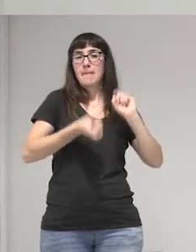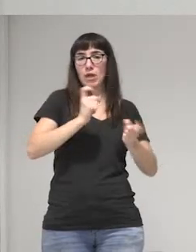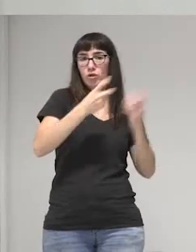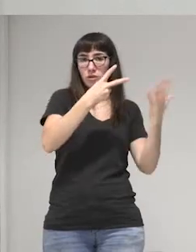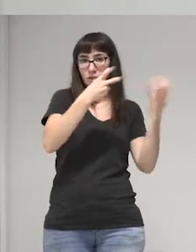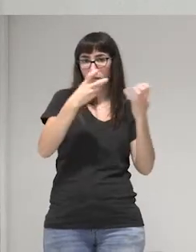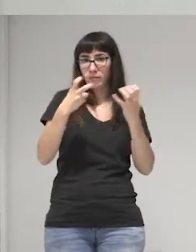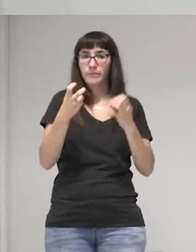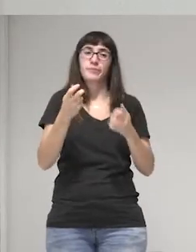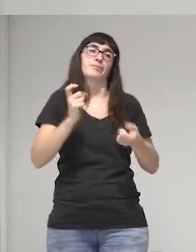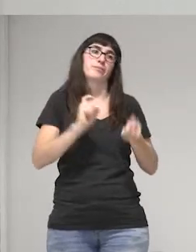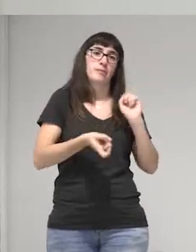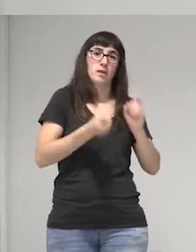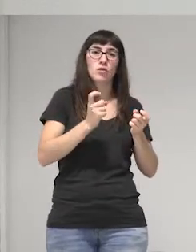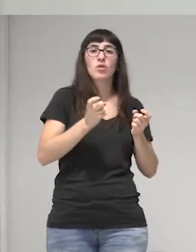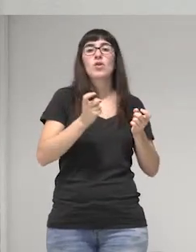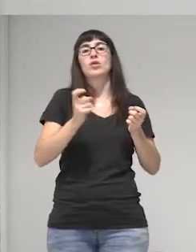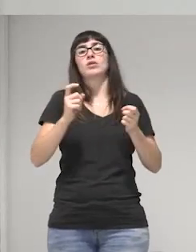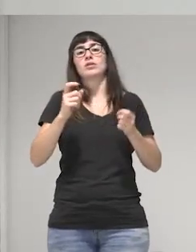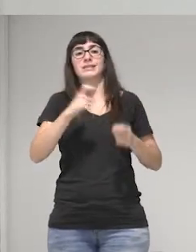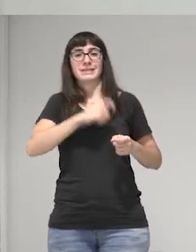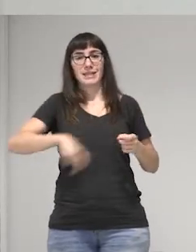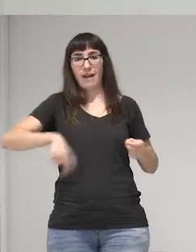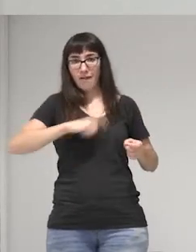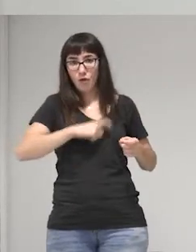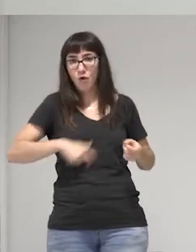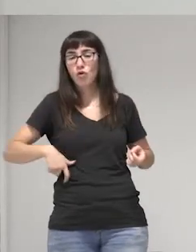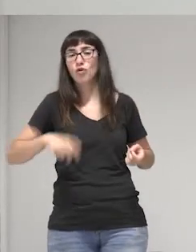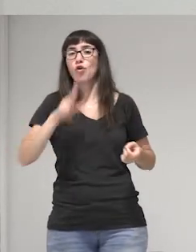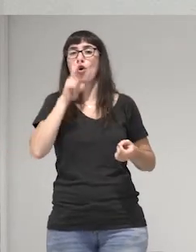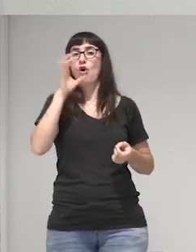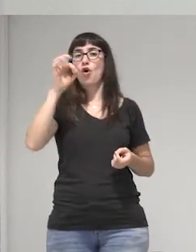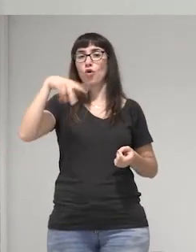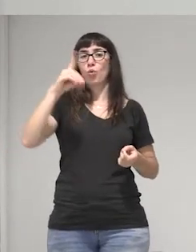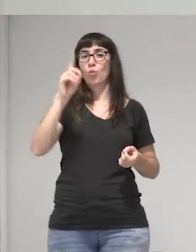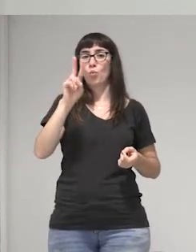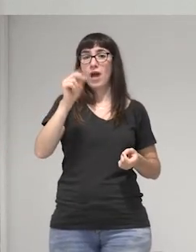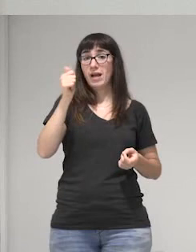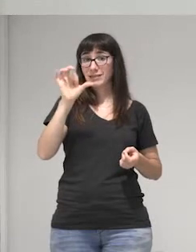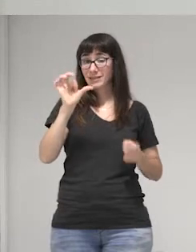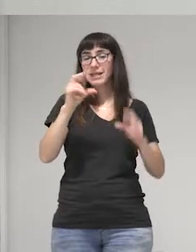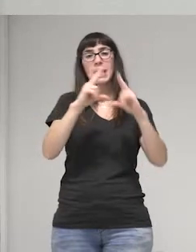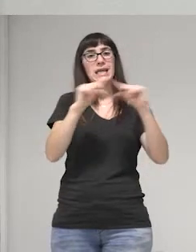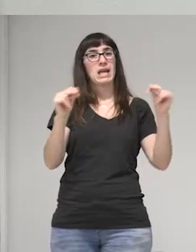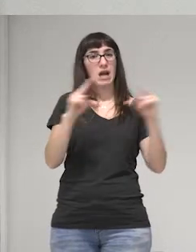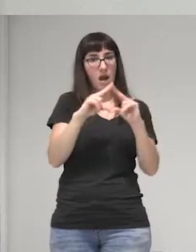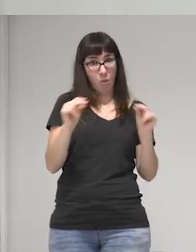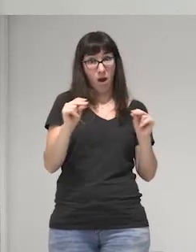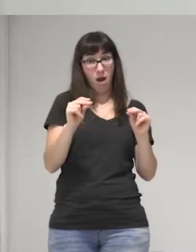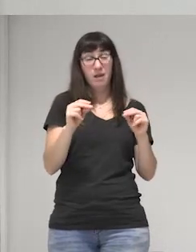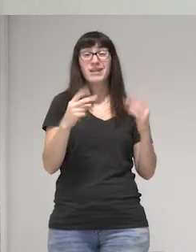Guatemala El Salvador Honduras y Nicaragua 700 casos